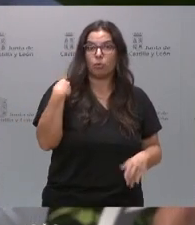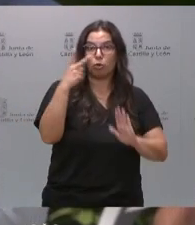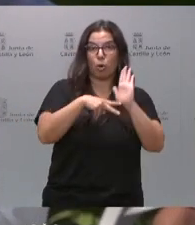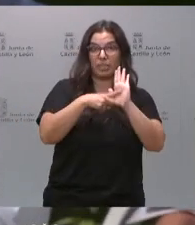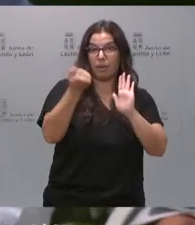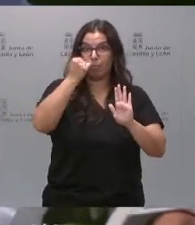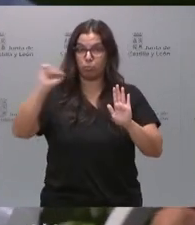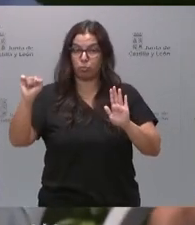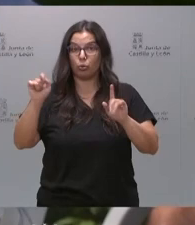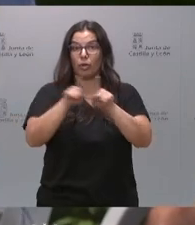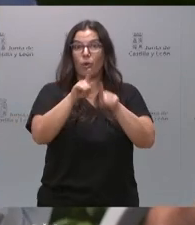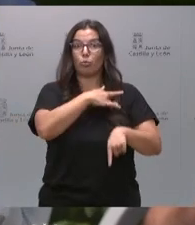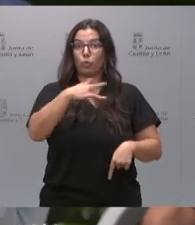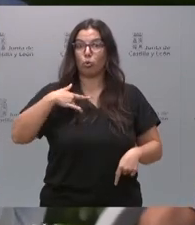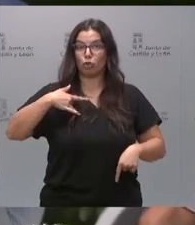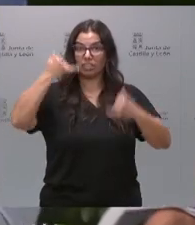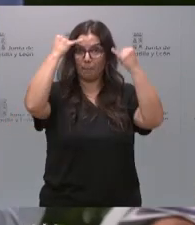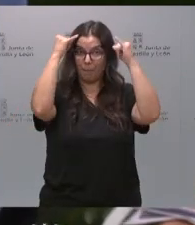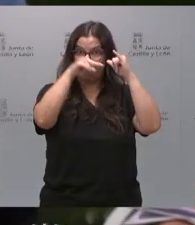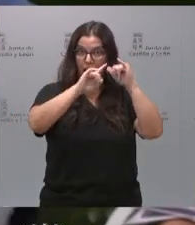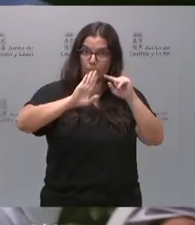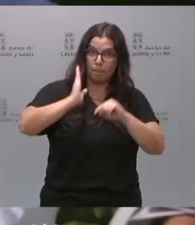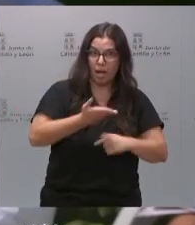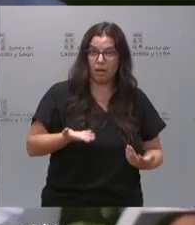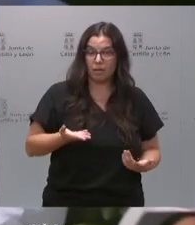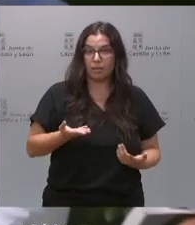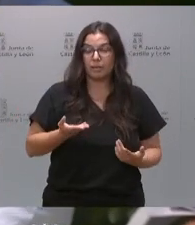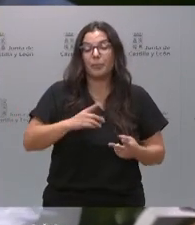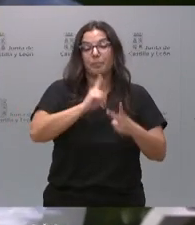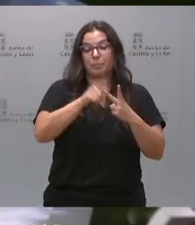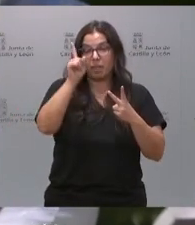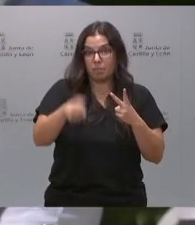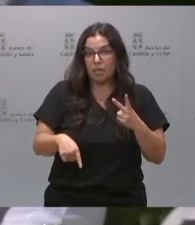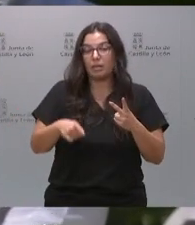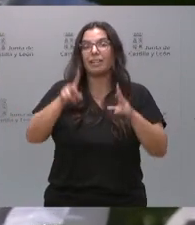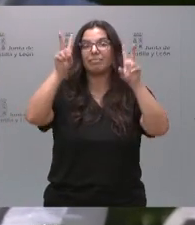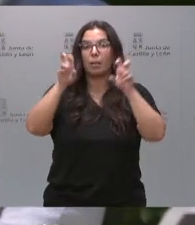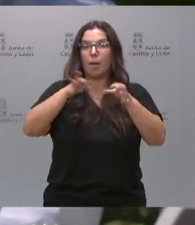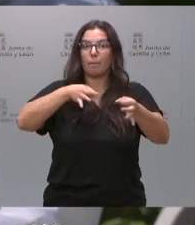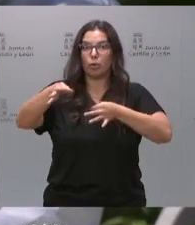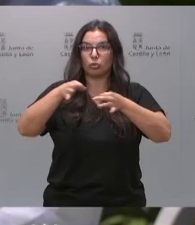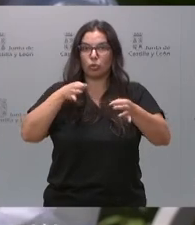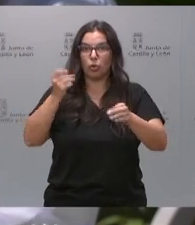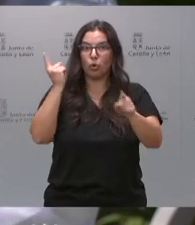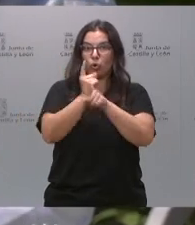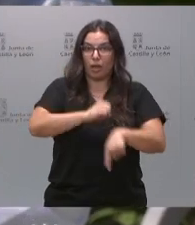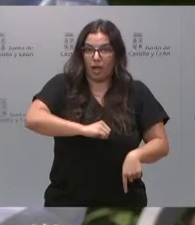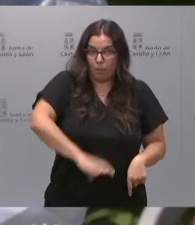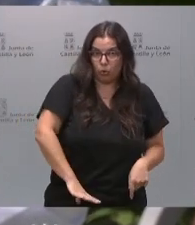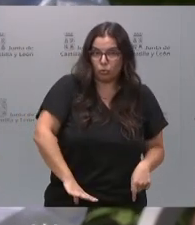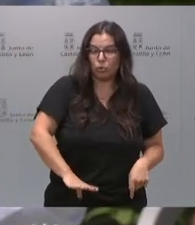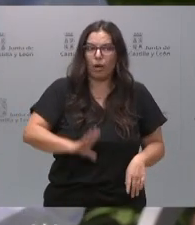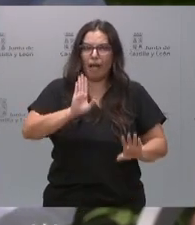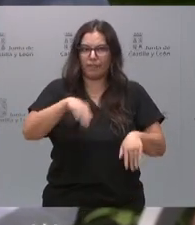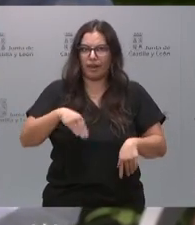de la tuberculosis bovina. Por otro lado, está el asunto del protocolo antiaborto que les puso a ustedes en el